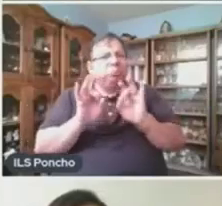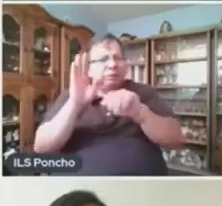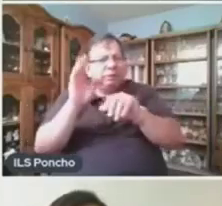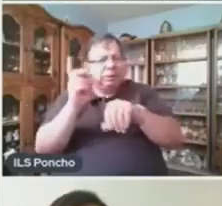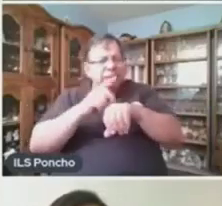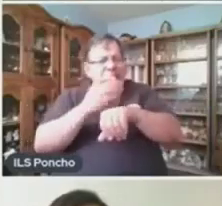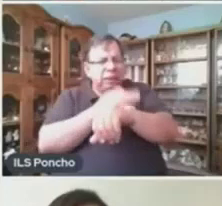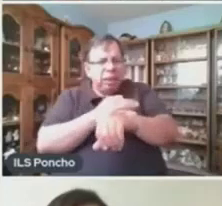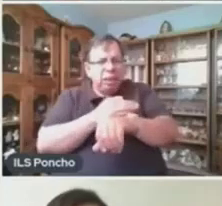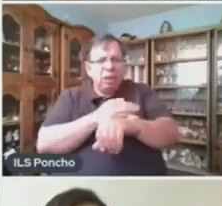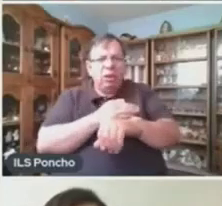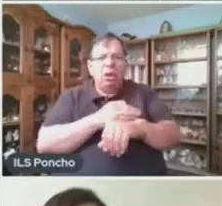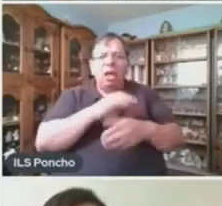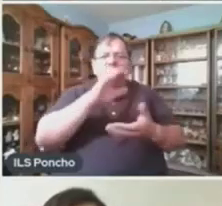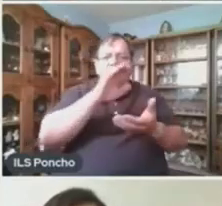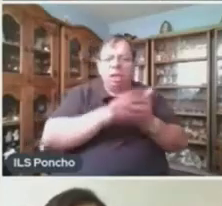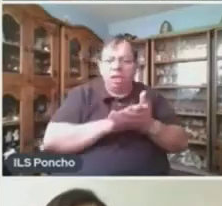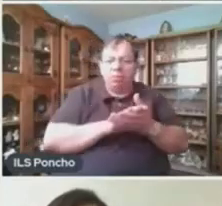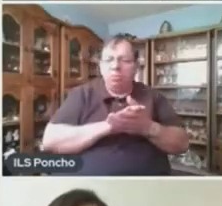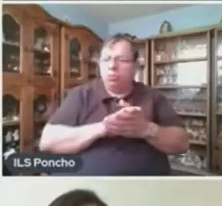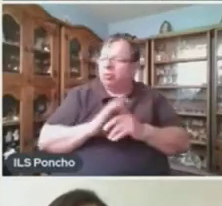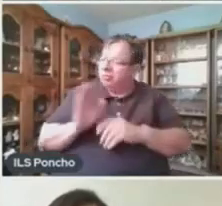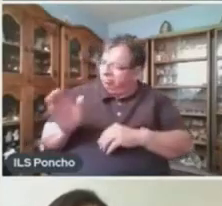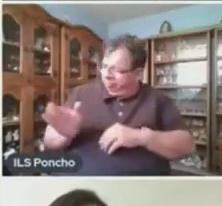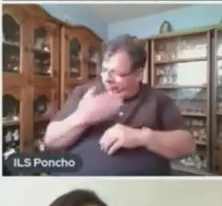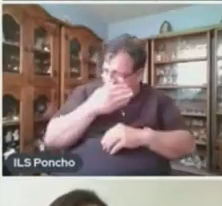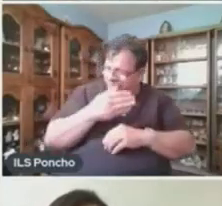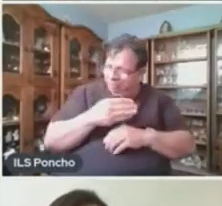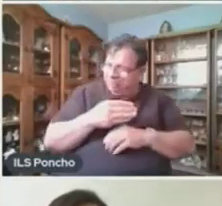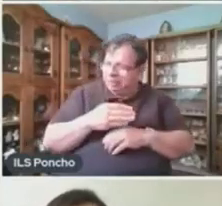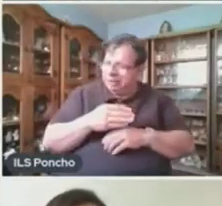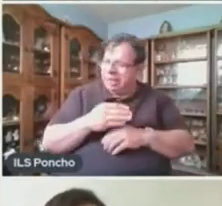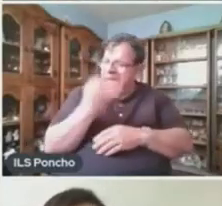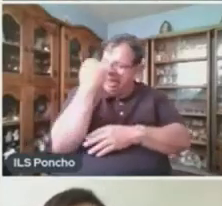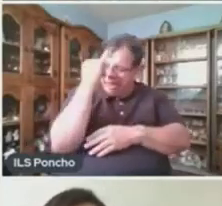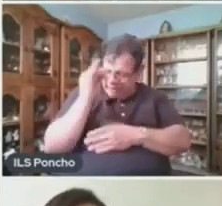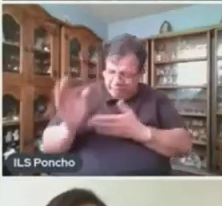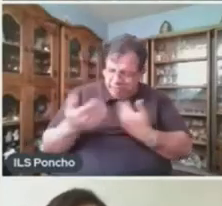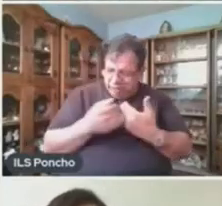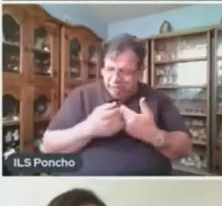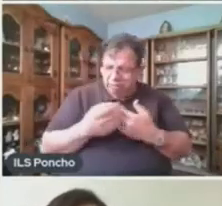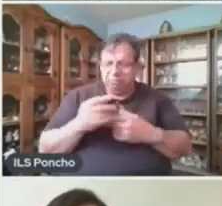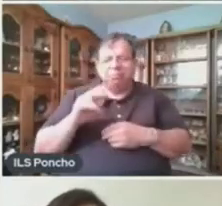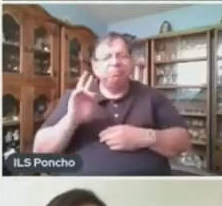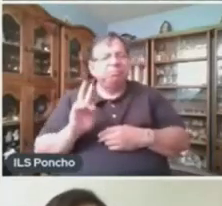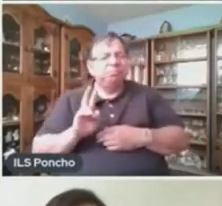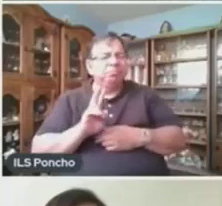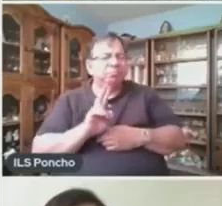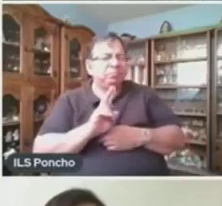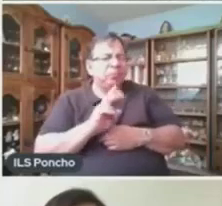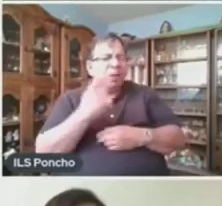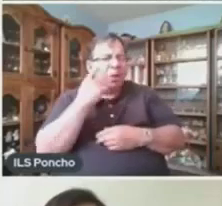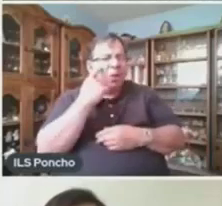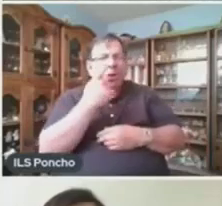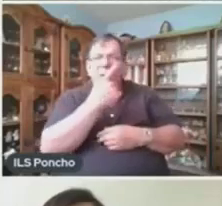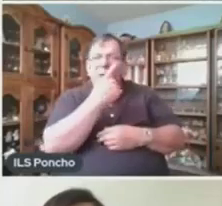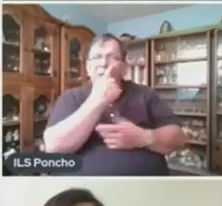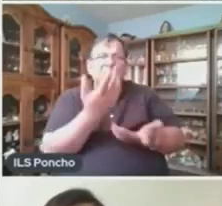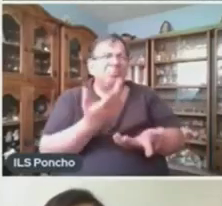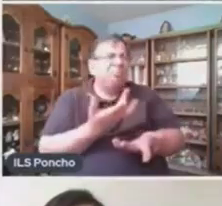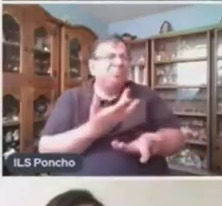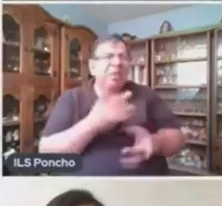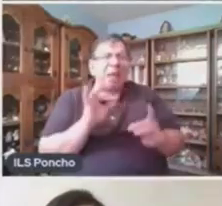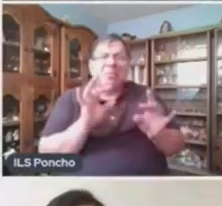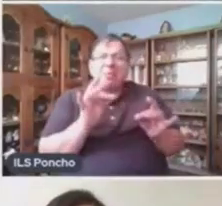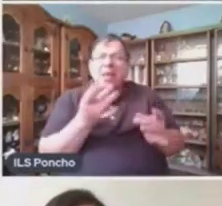La convenció De salir De Al jardín Su mirada Estaba Muy insípida Sin